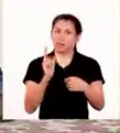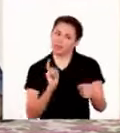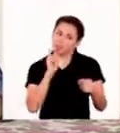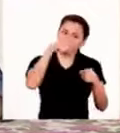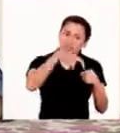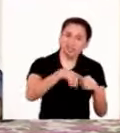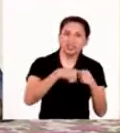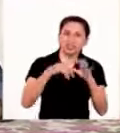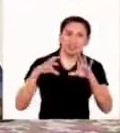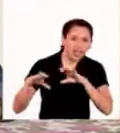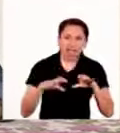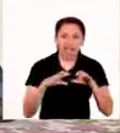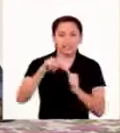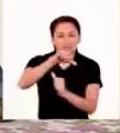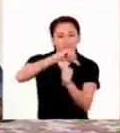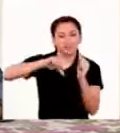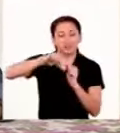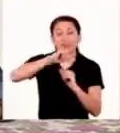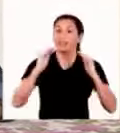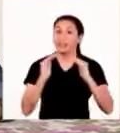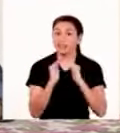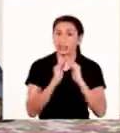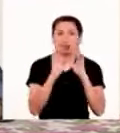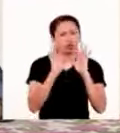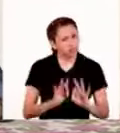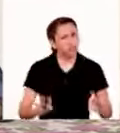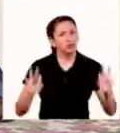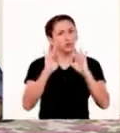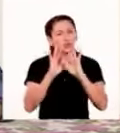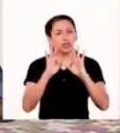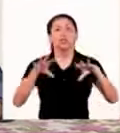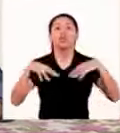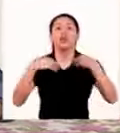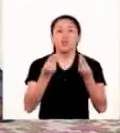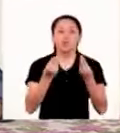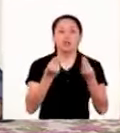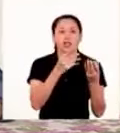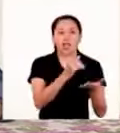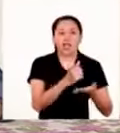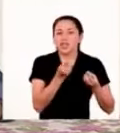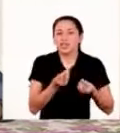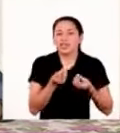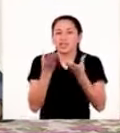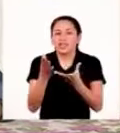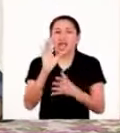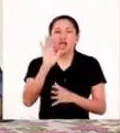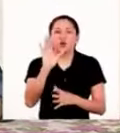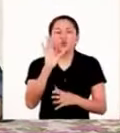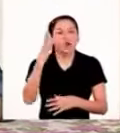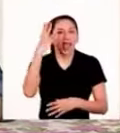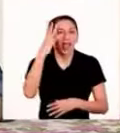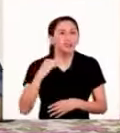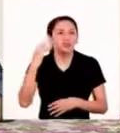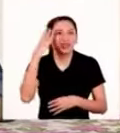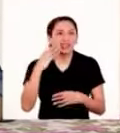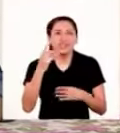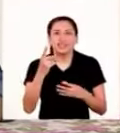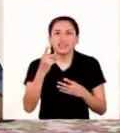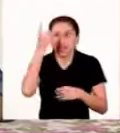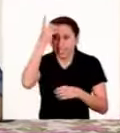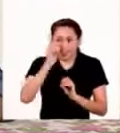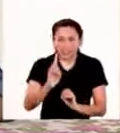participen de forma activa en la dinámica familiar es importantísimo porque no sólo aportan en las decisiones desde su